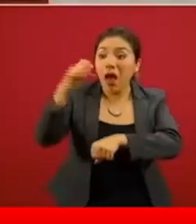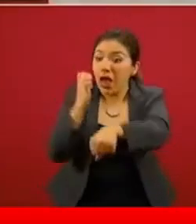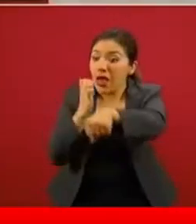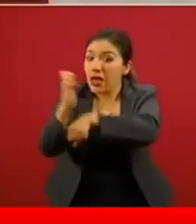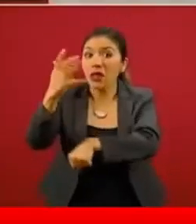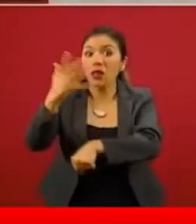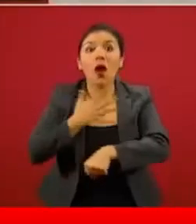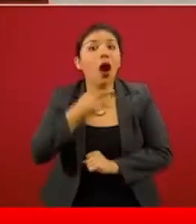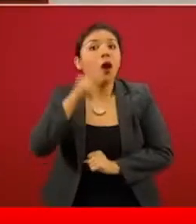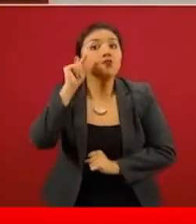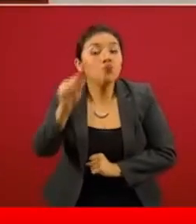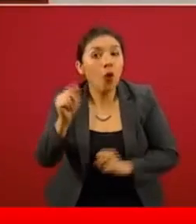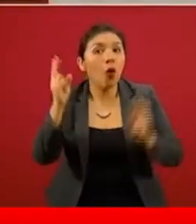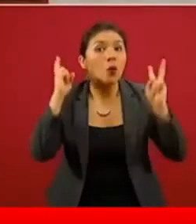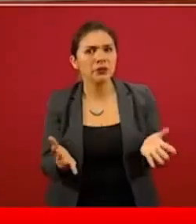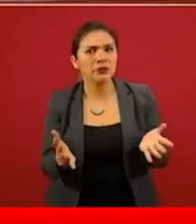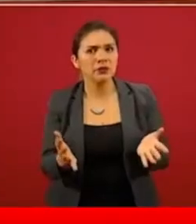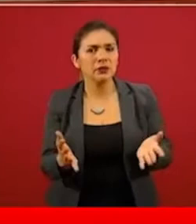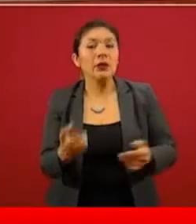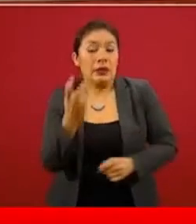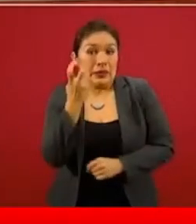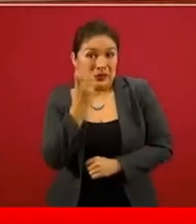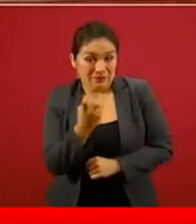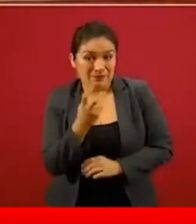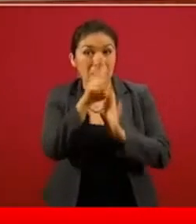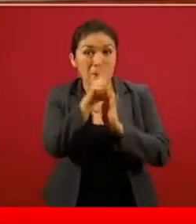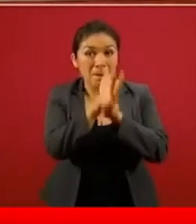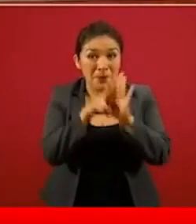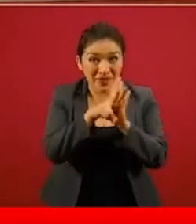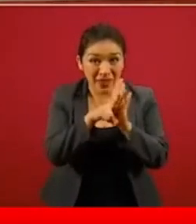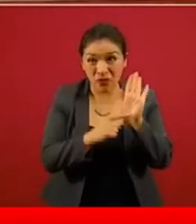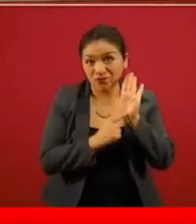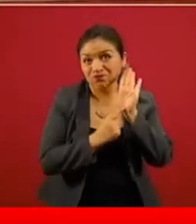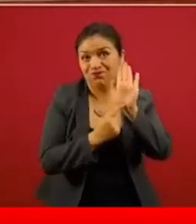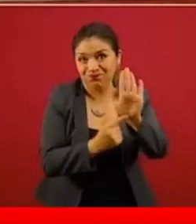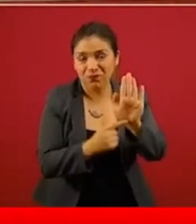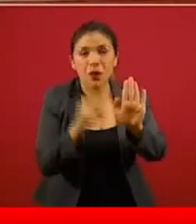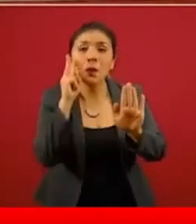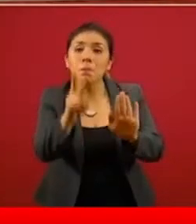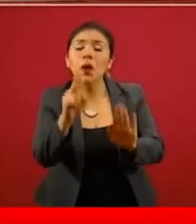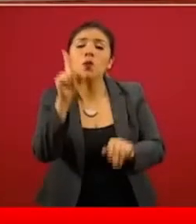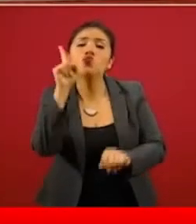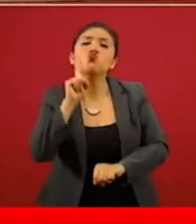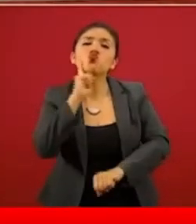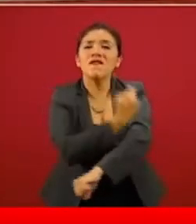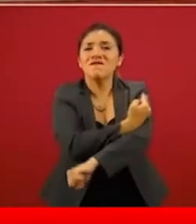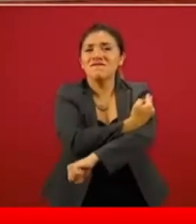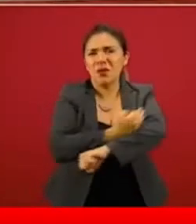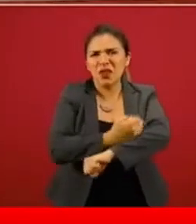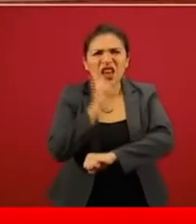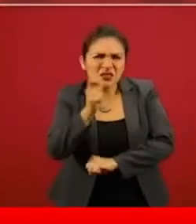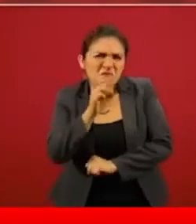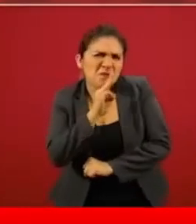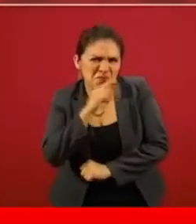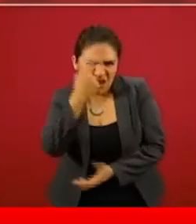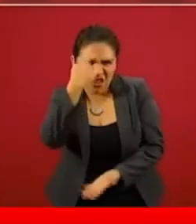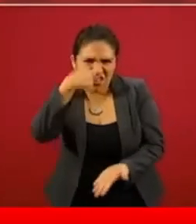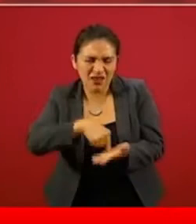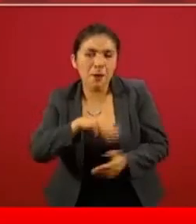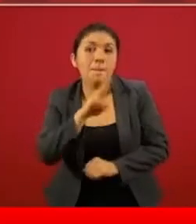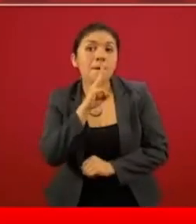tiene muy pocos servicios fúnebres. Este video nos mostraba a la familiar directa, me parece que era la mamá de